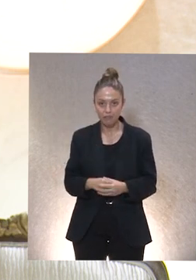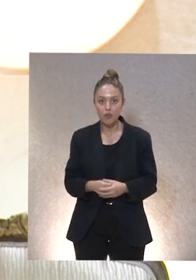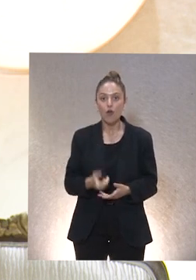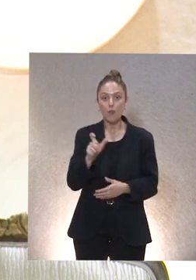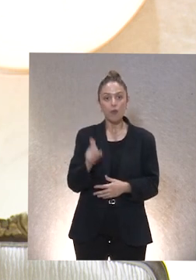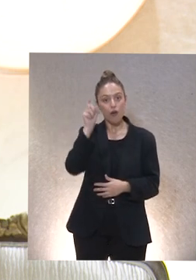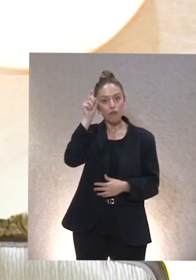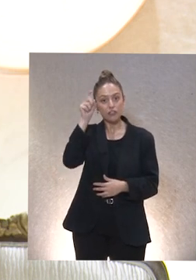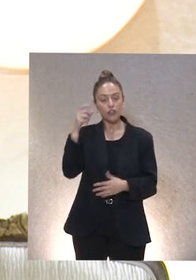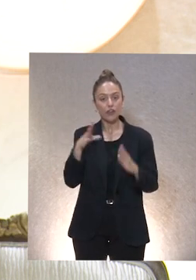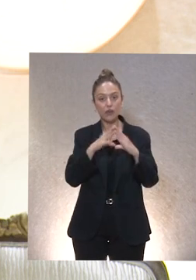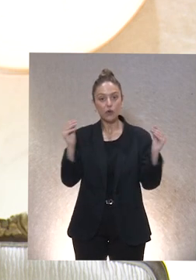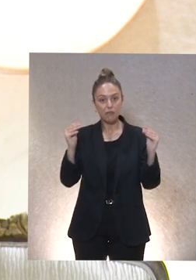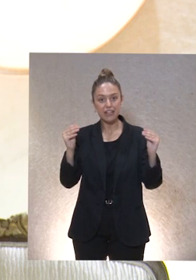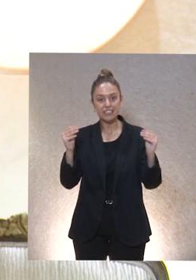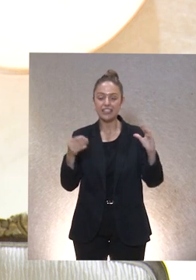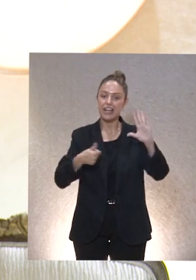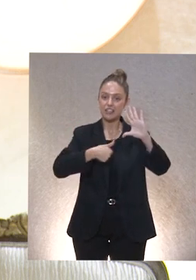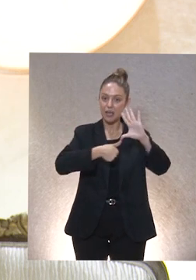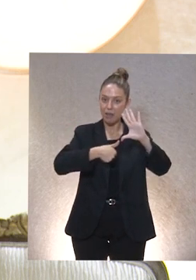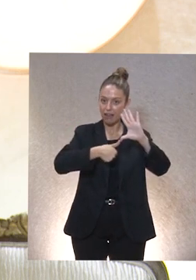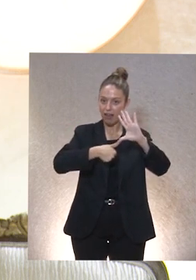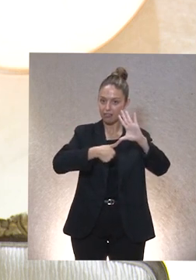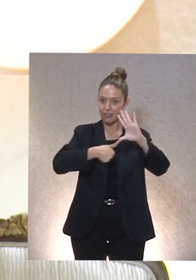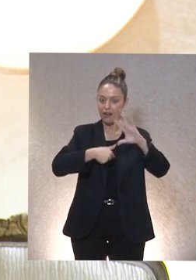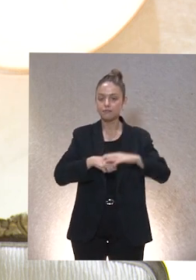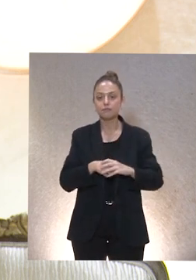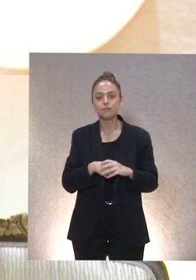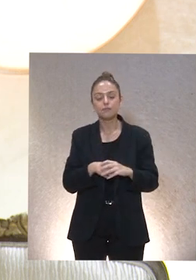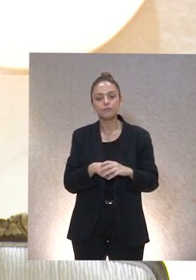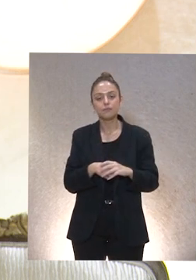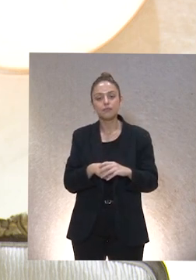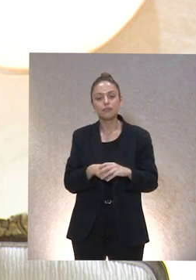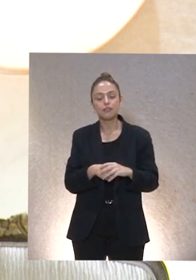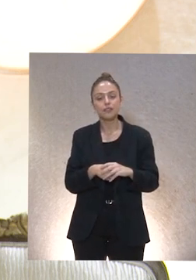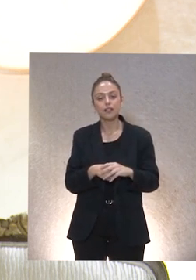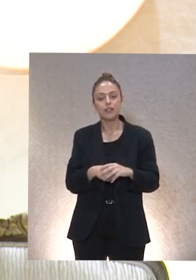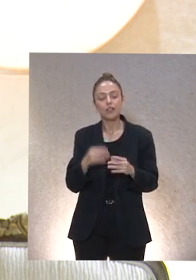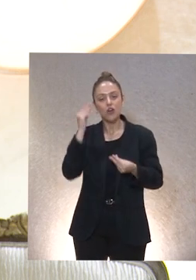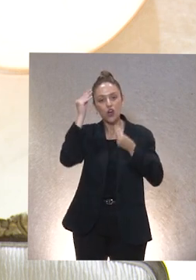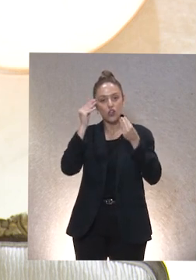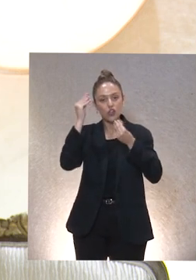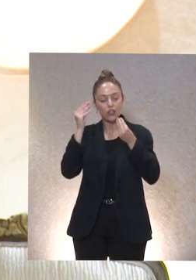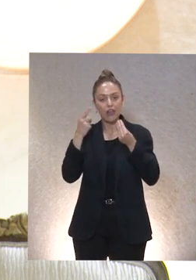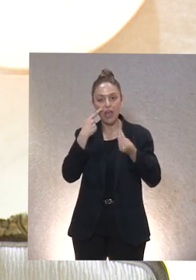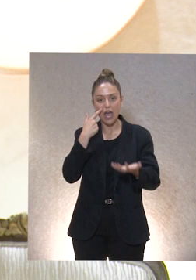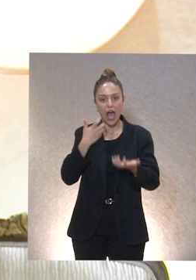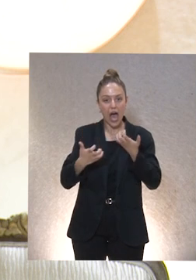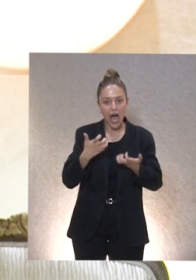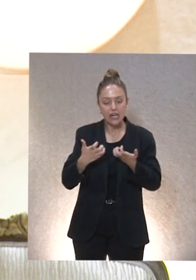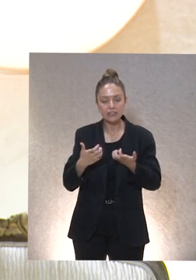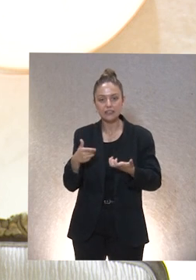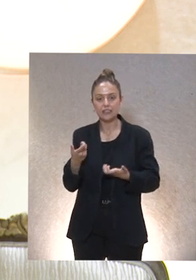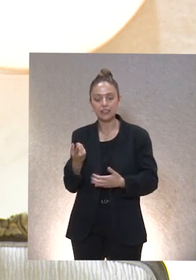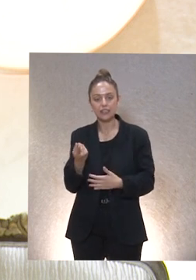visitante de diversas universidades de América Latina y yo creo que tiene el arte, aparte de la habilidad de